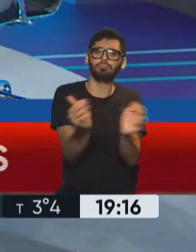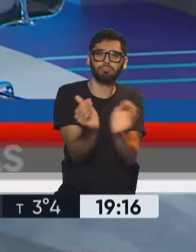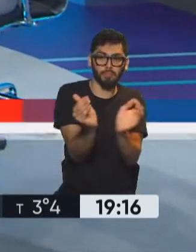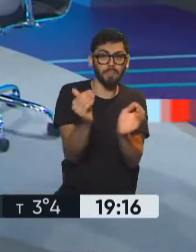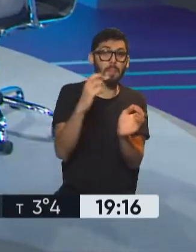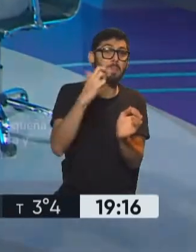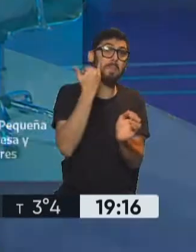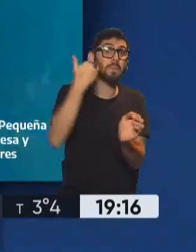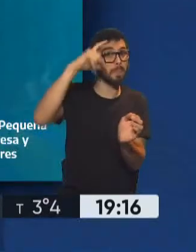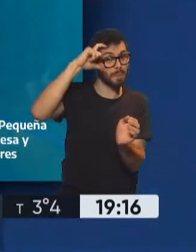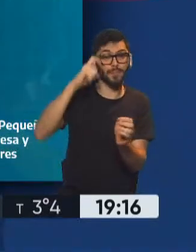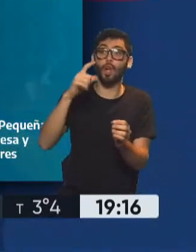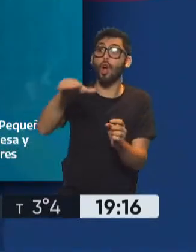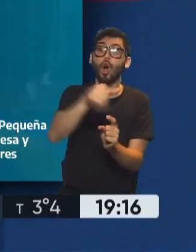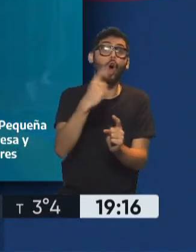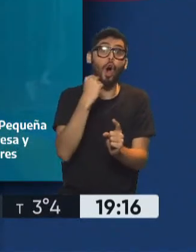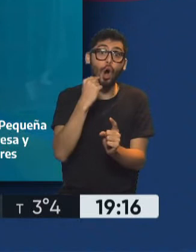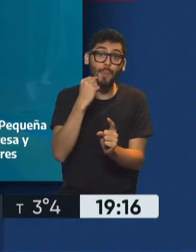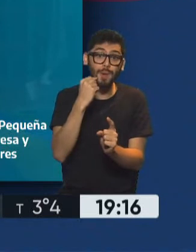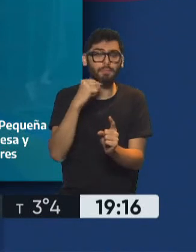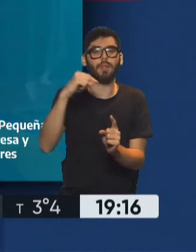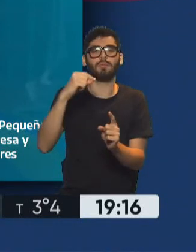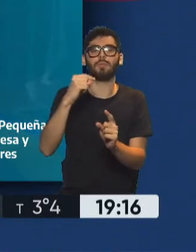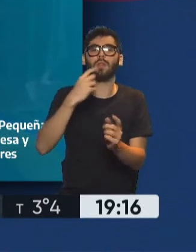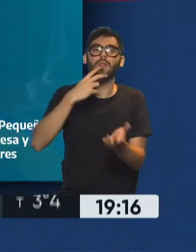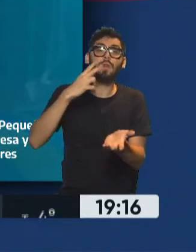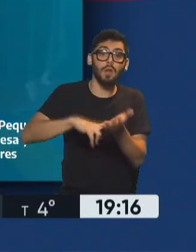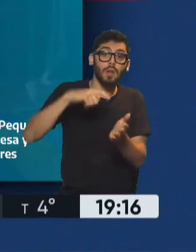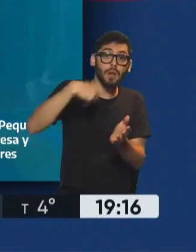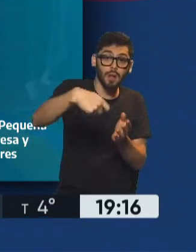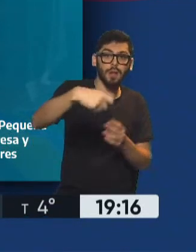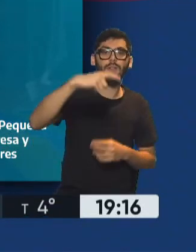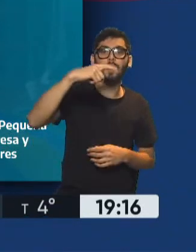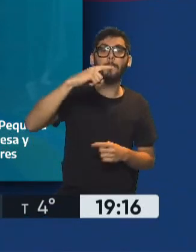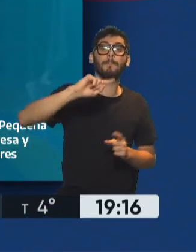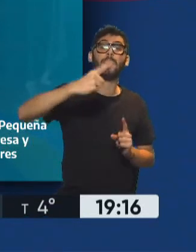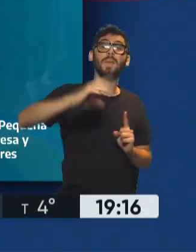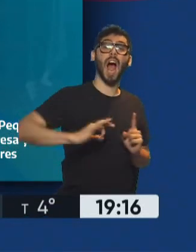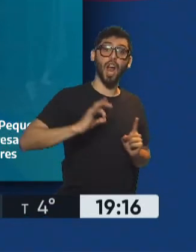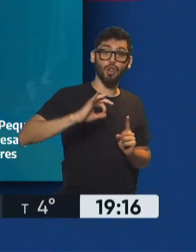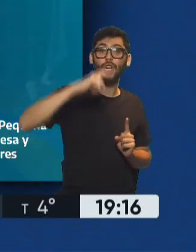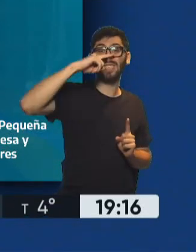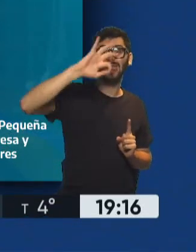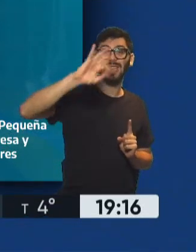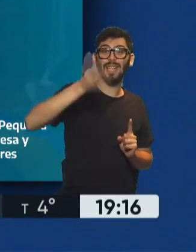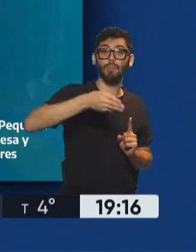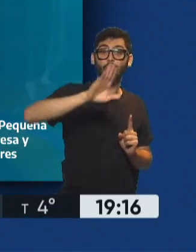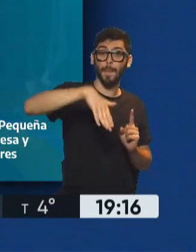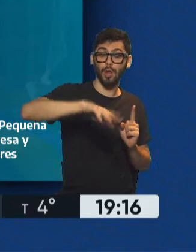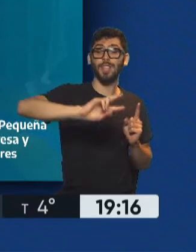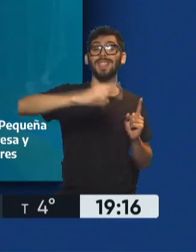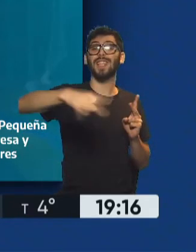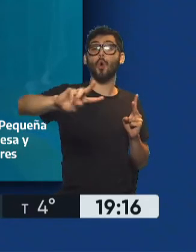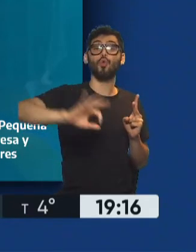contrata un varón, tiene una reducción del 70% de las contribuciones patronales el primer año, un 45% el segundo año